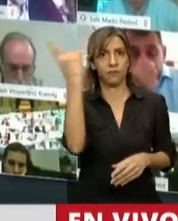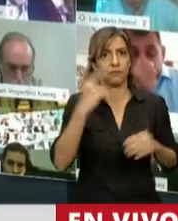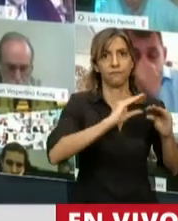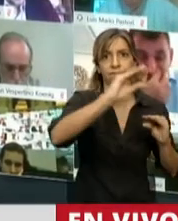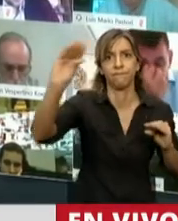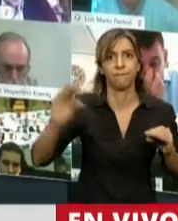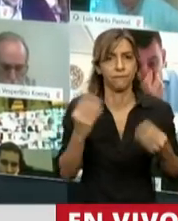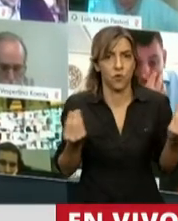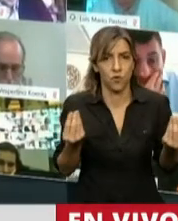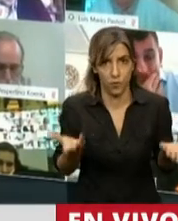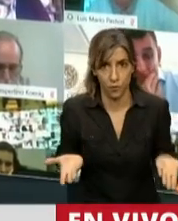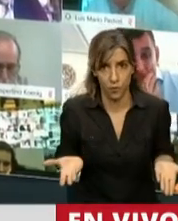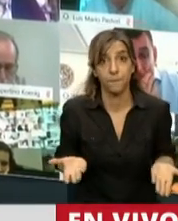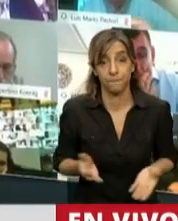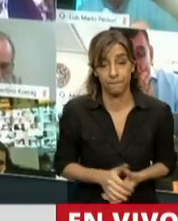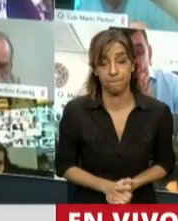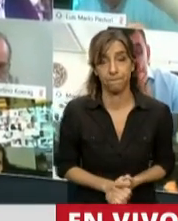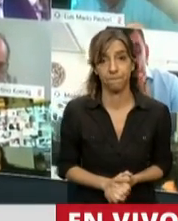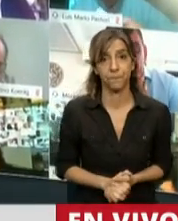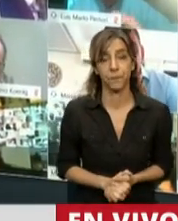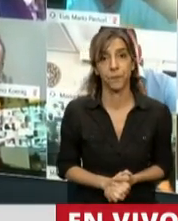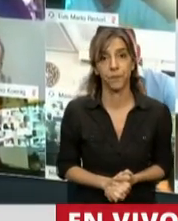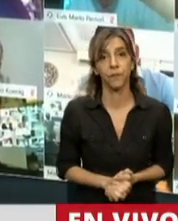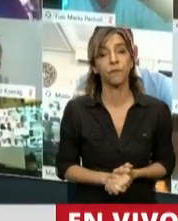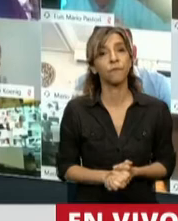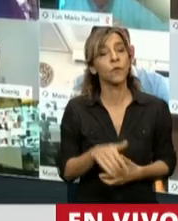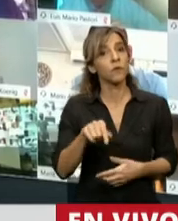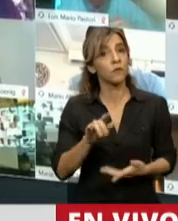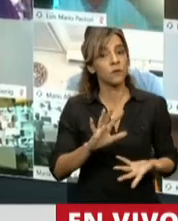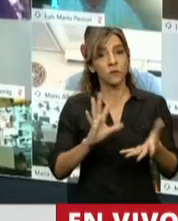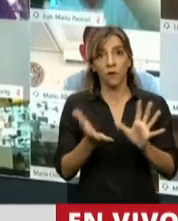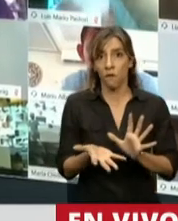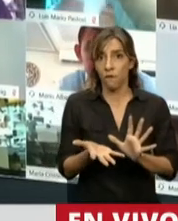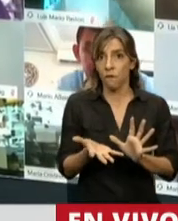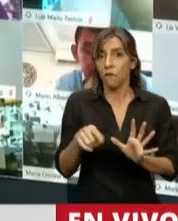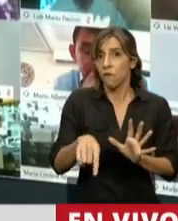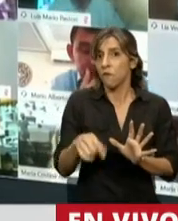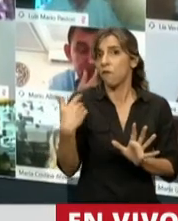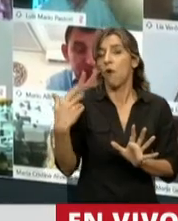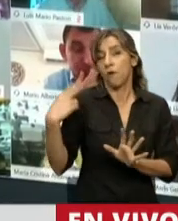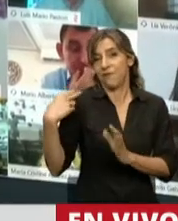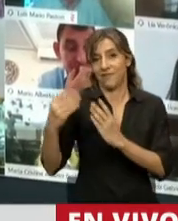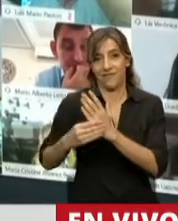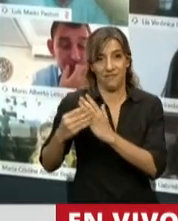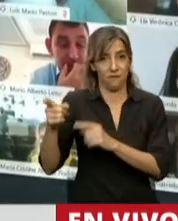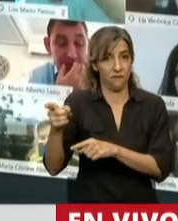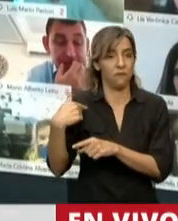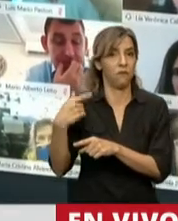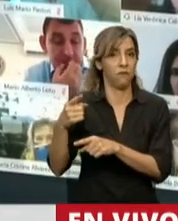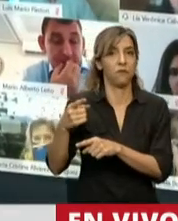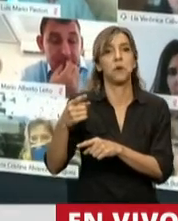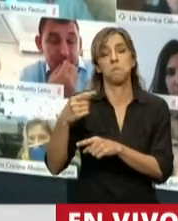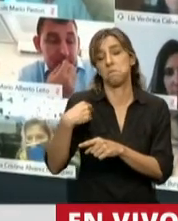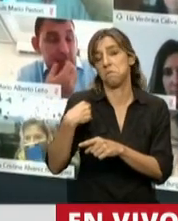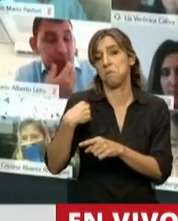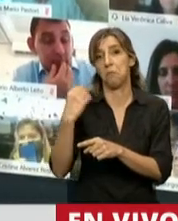Y esta actitud que ha tenido la Jefatura de Gabinete, quienes enviaron esta